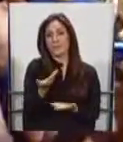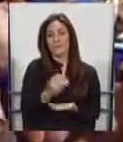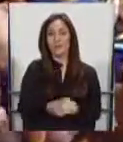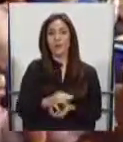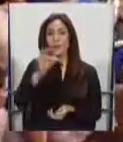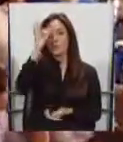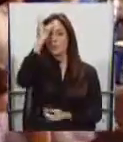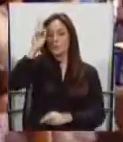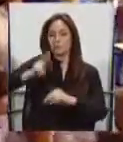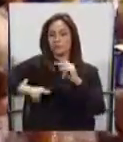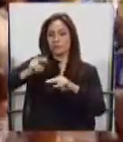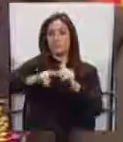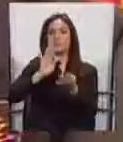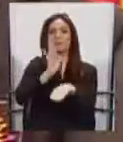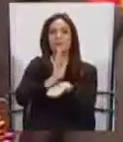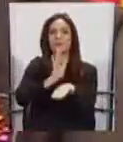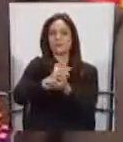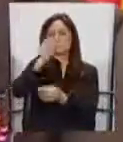hospitales del IES.